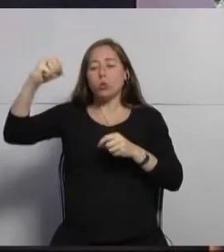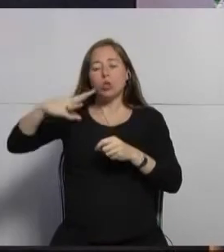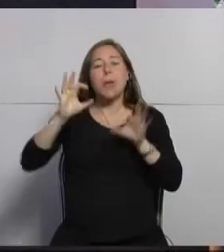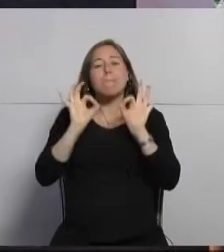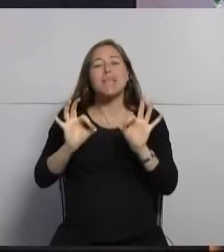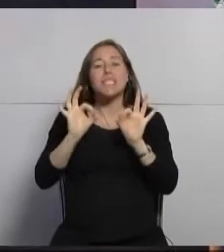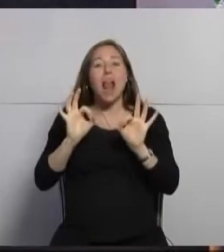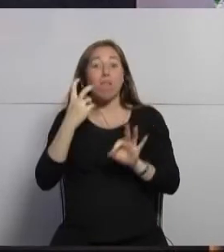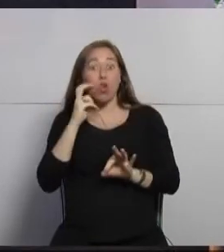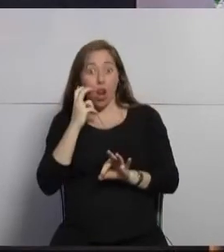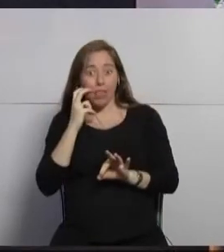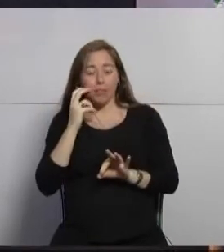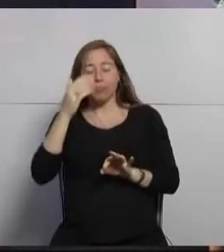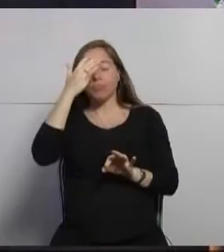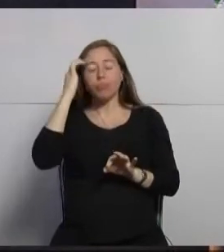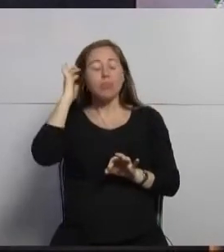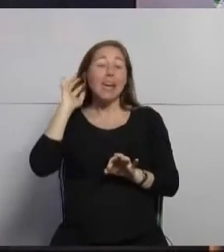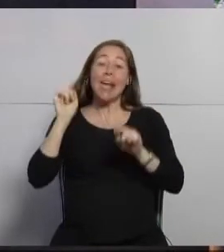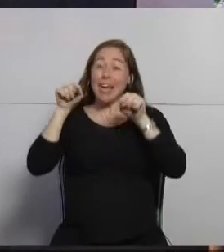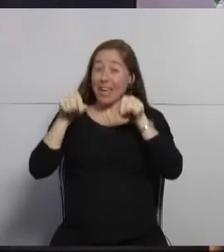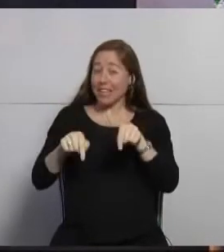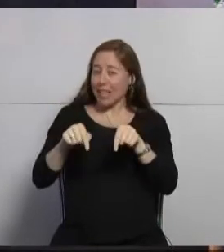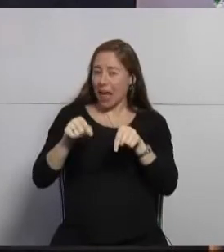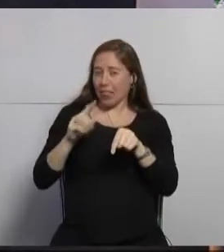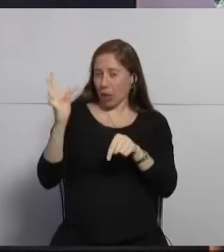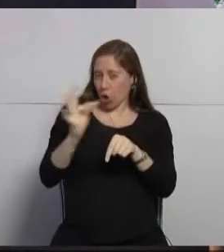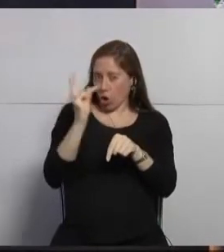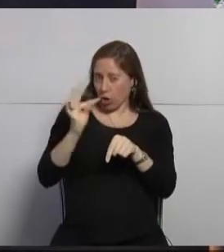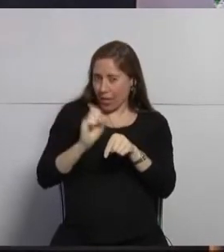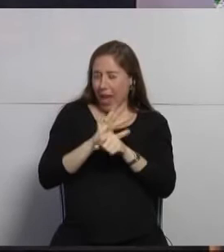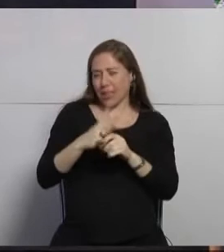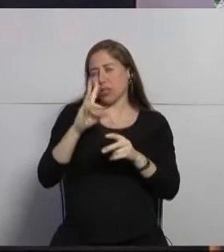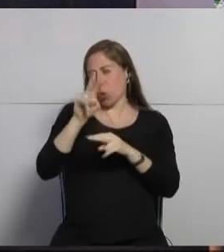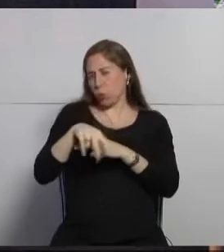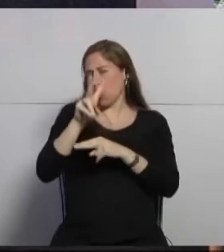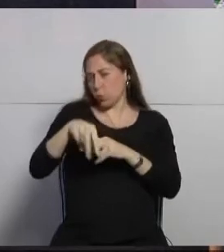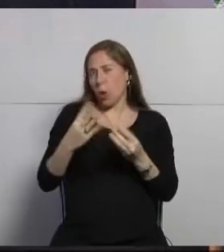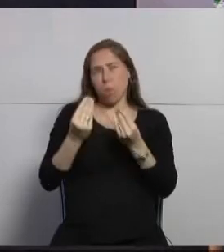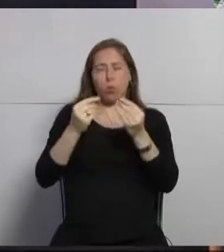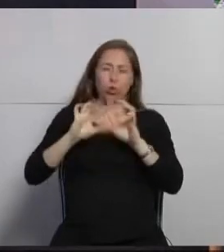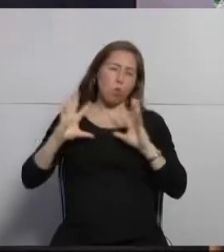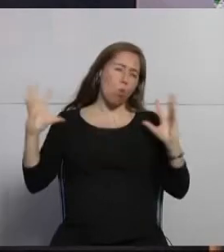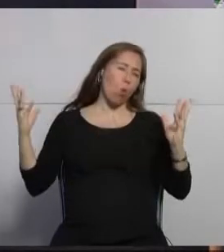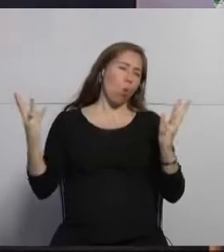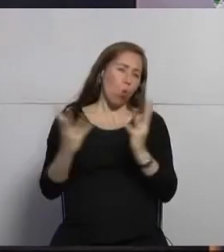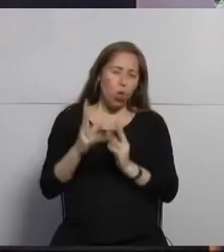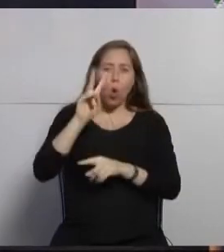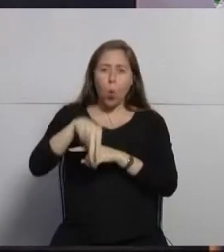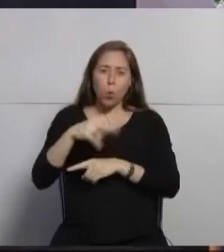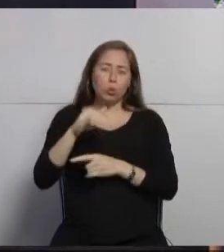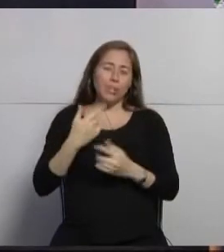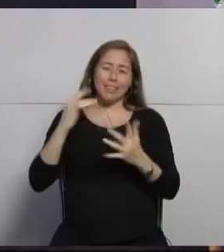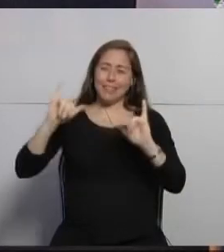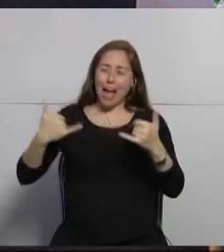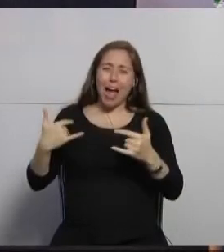la tecnología de luz UVC digamos es una tecnología que es ampliamente usada que existe en el mundo hace muchos años tecnología que usan los